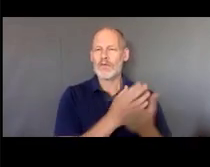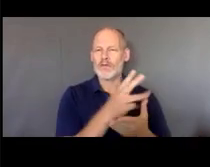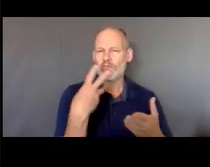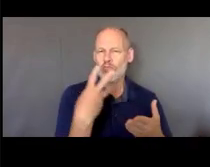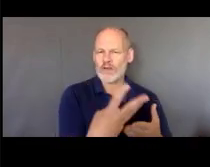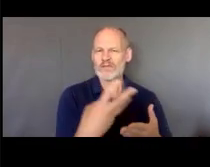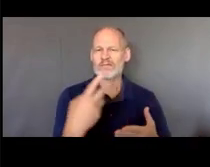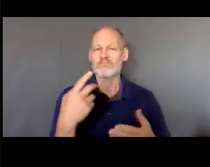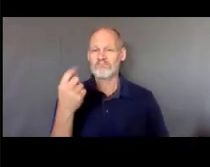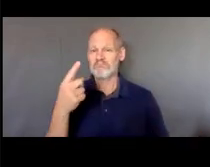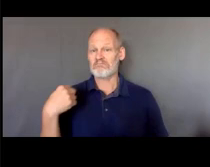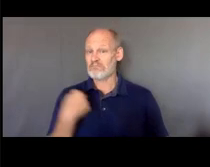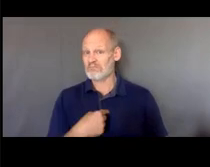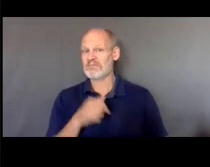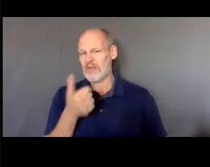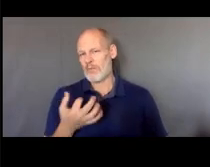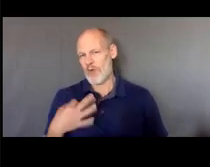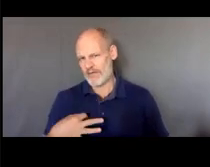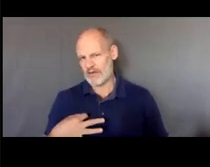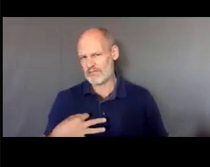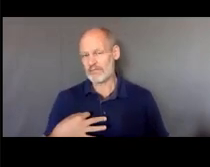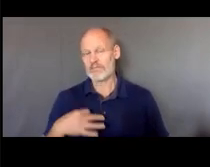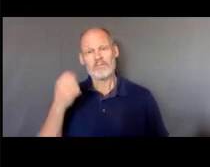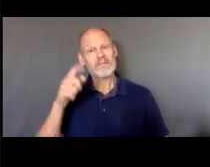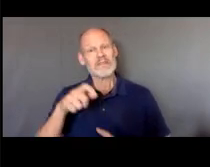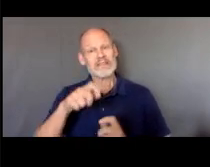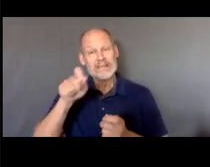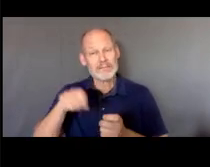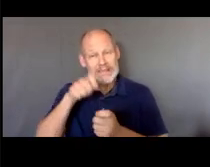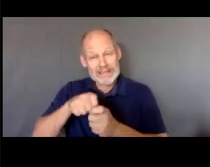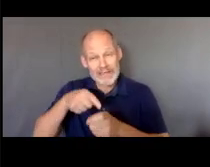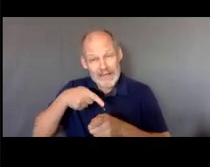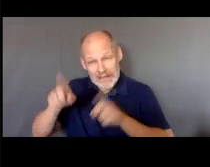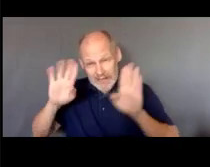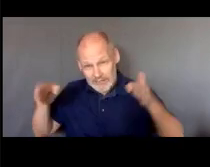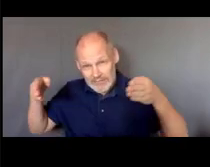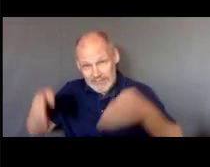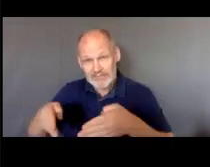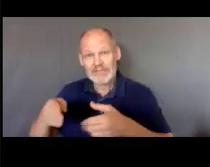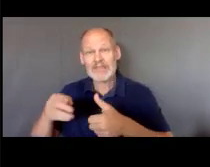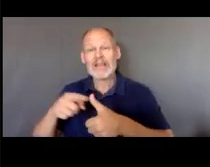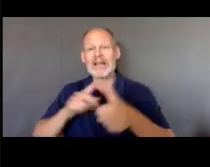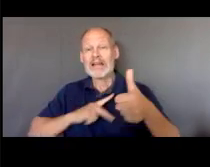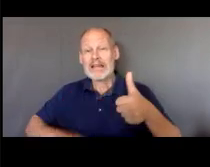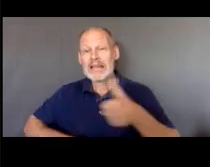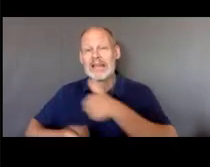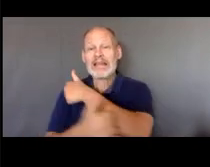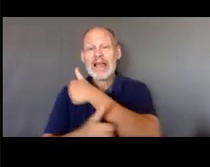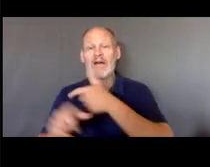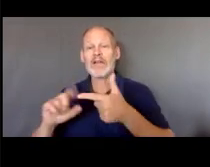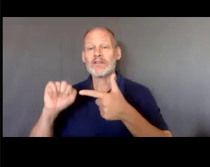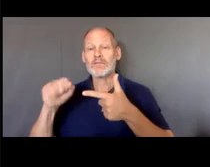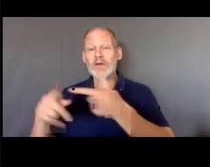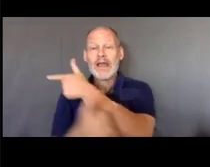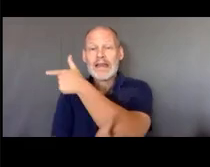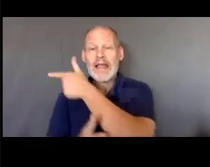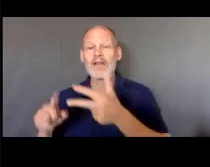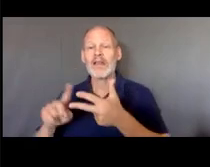lucro y específicamente servimos a las áreas del condado de King Pierce Spokane y Yakima